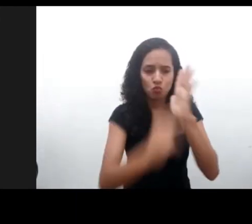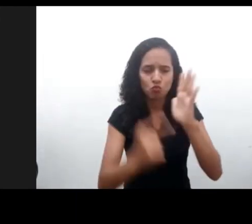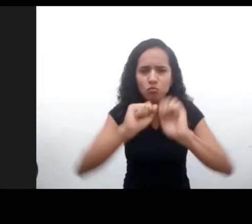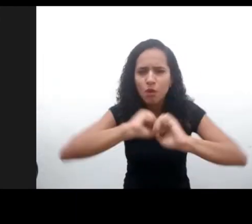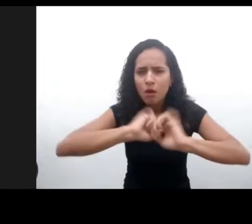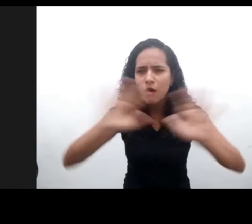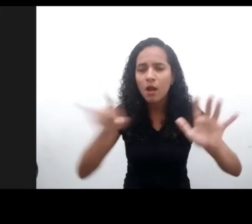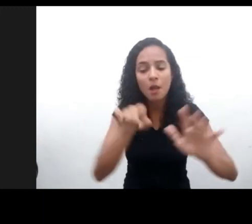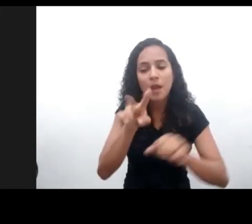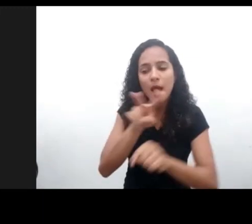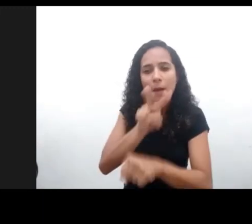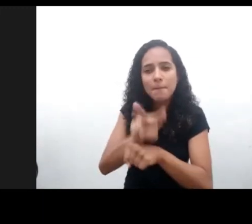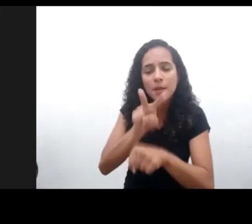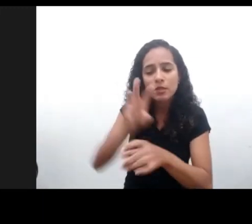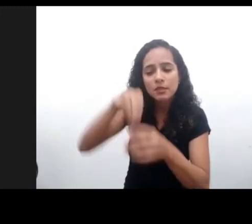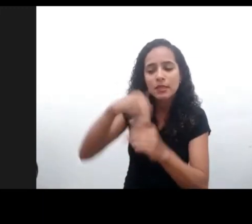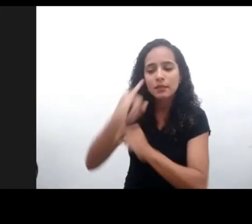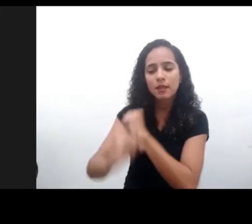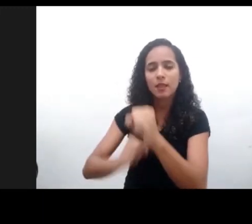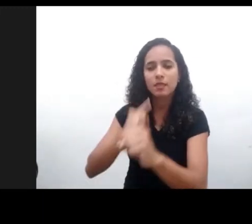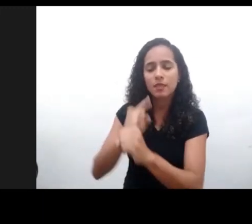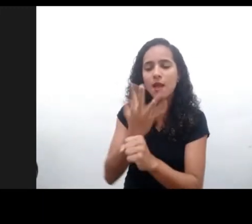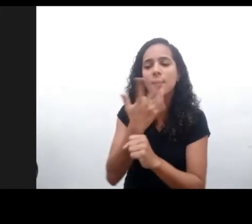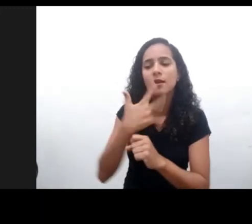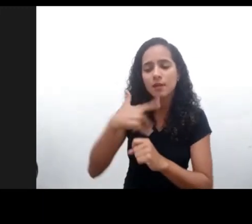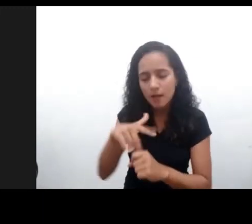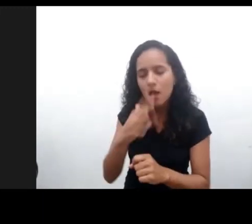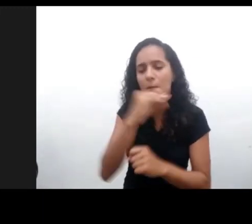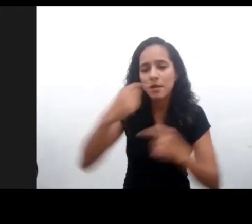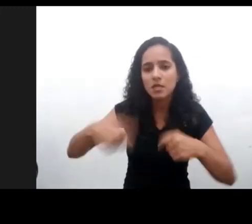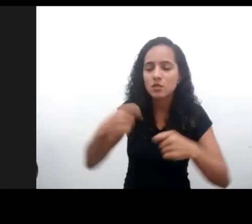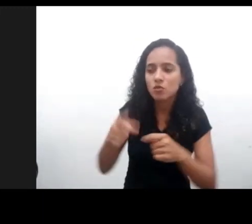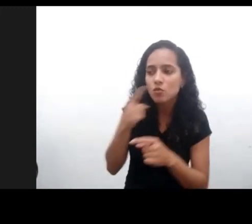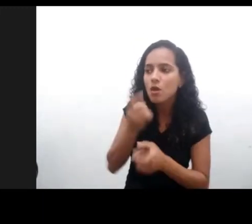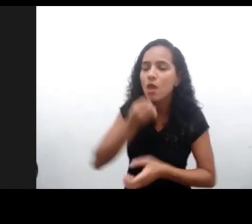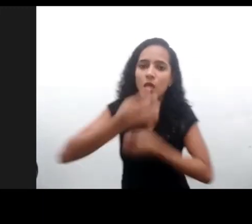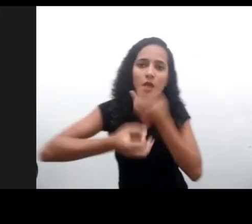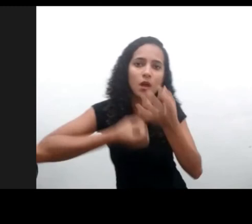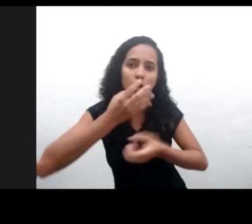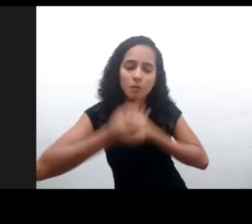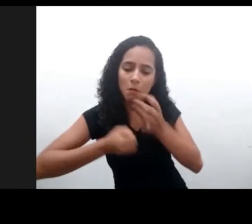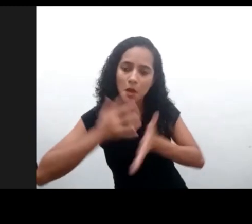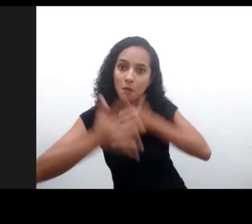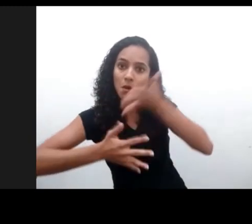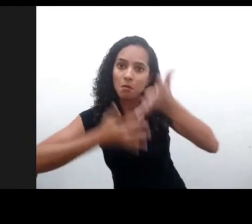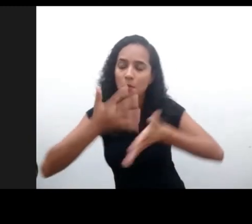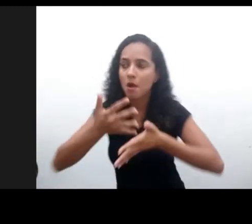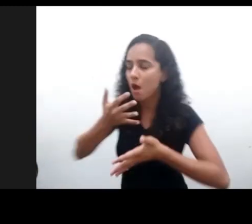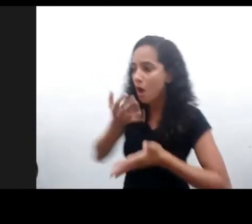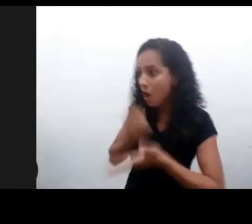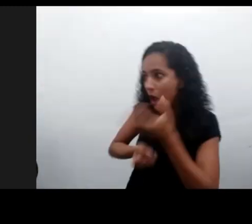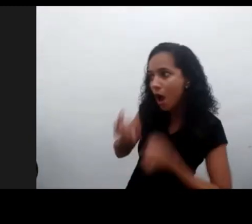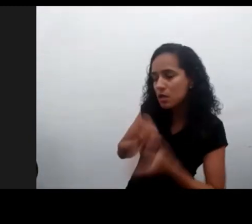cuanto a Internet. El documento deja claro que para estar protegidas en Internet, los niños y niñas tienen que escucharse, sus opiniones deben